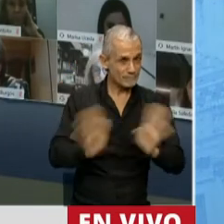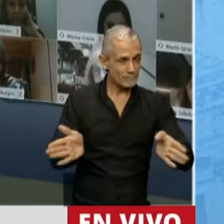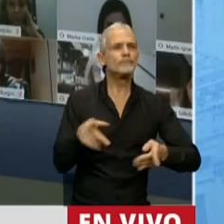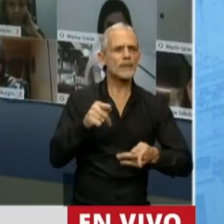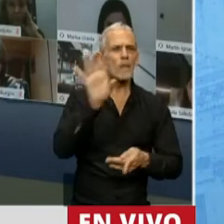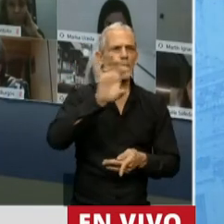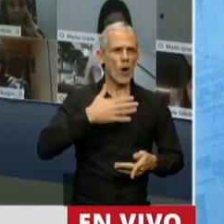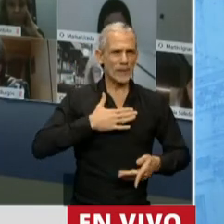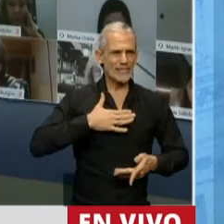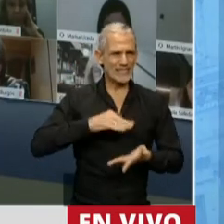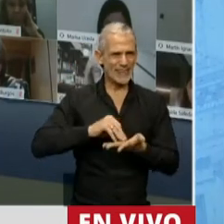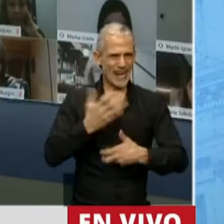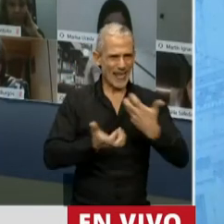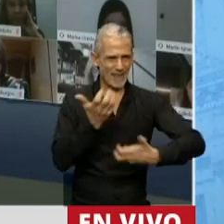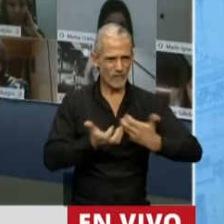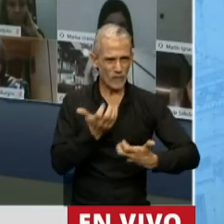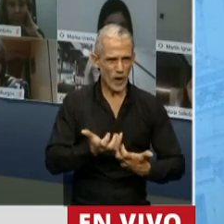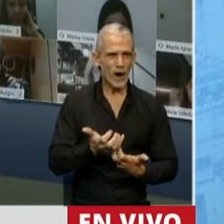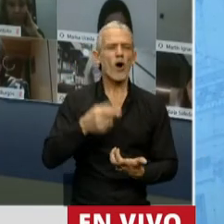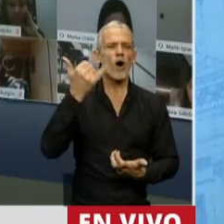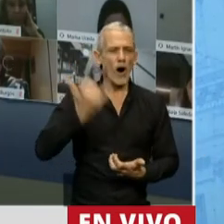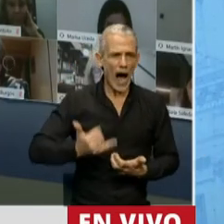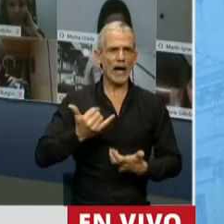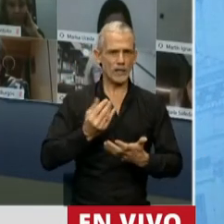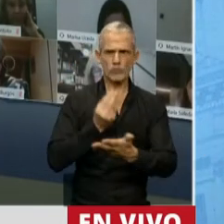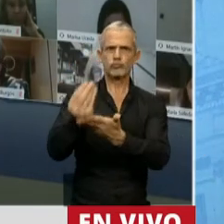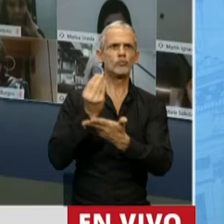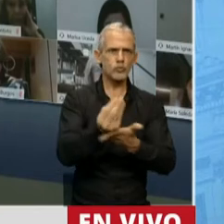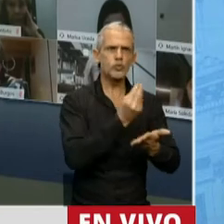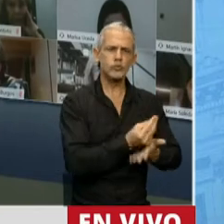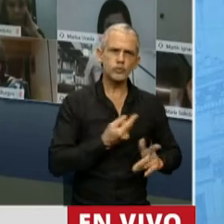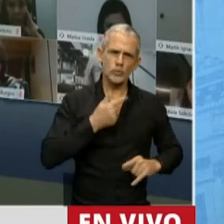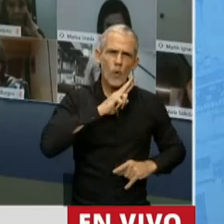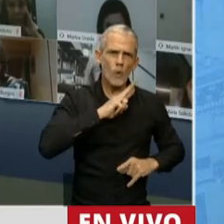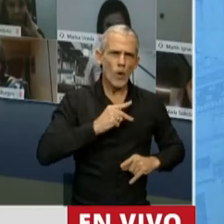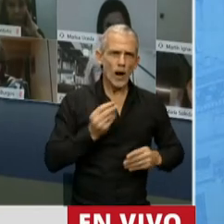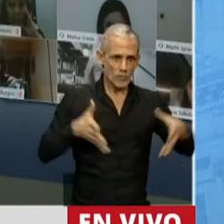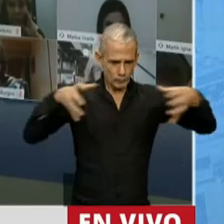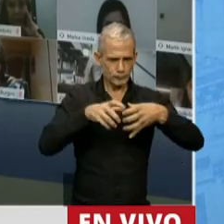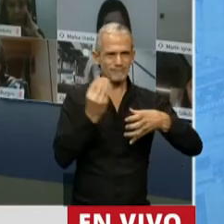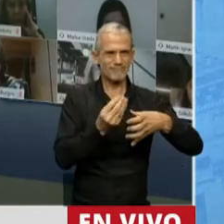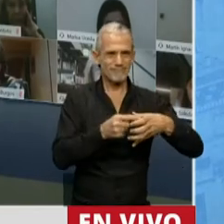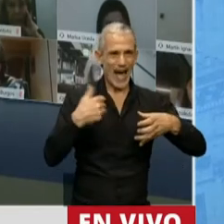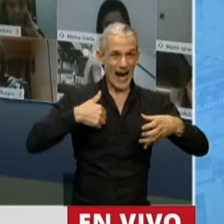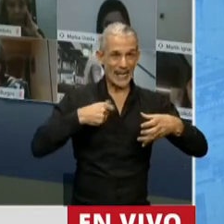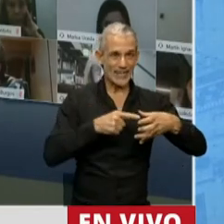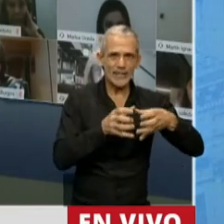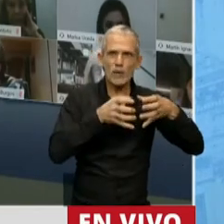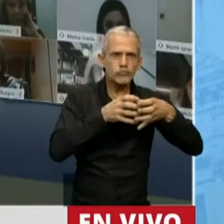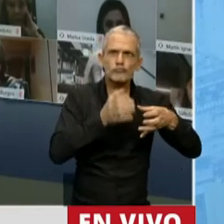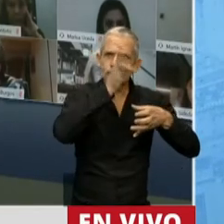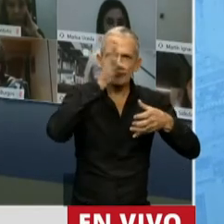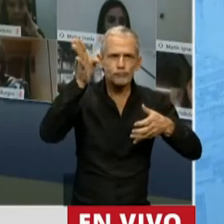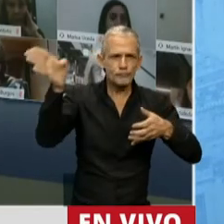provincia tenga su representación y así empezó a formar parte de la Delegación Oficial de Argentina de manera regular.